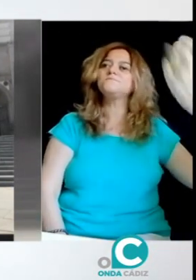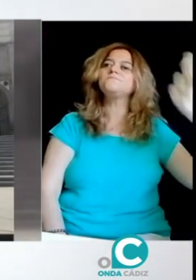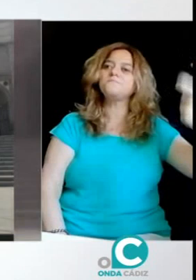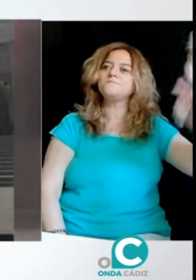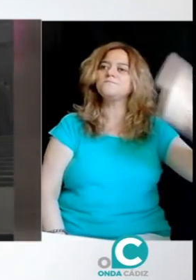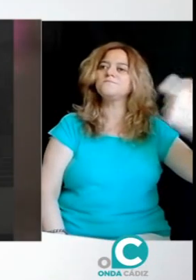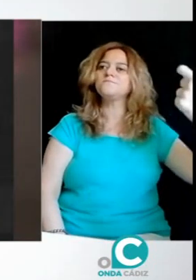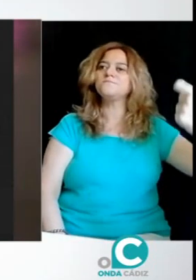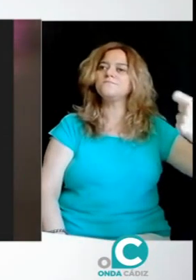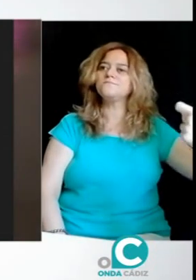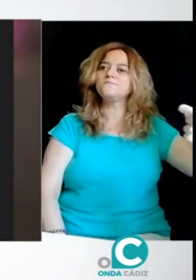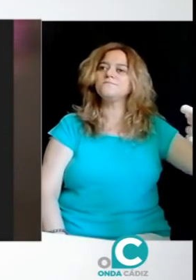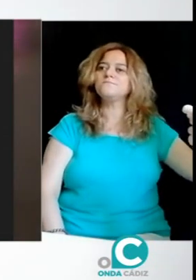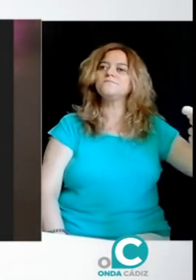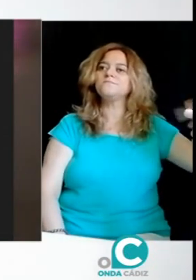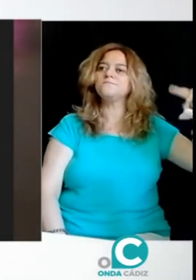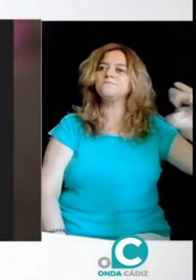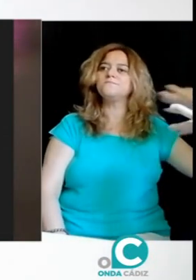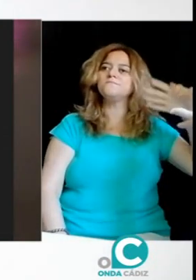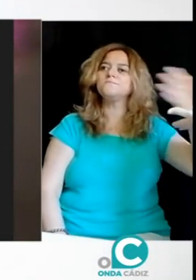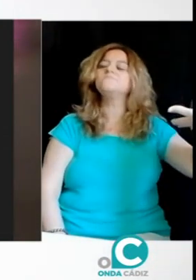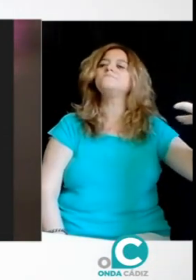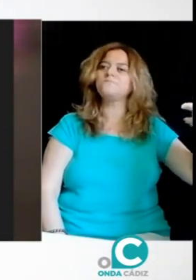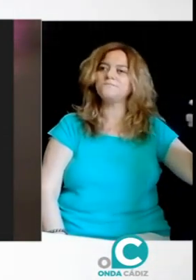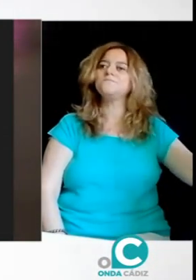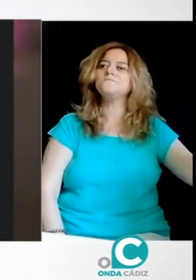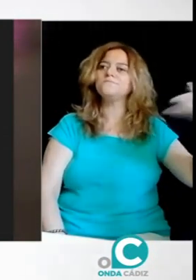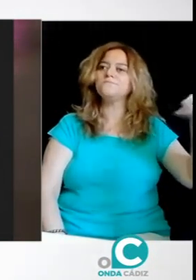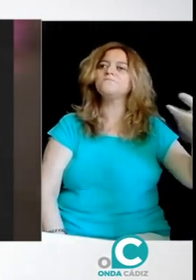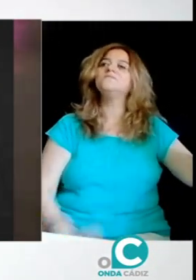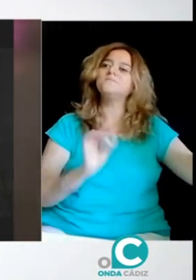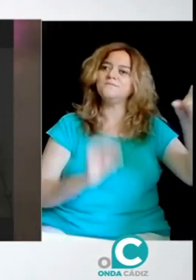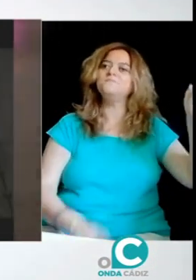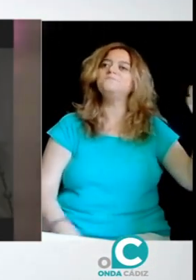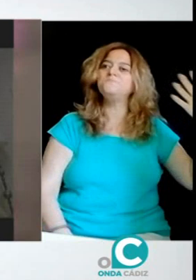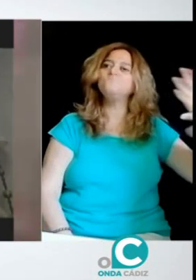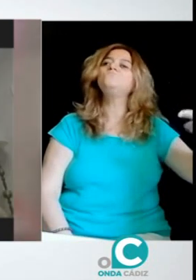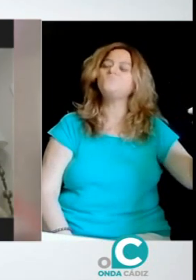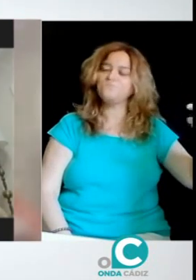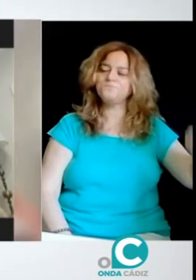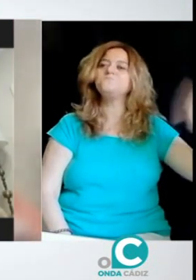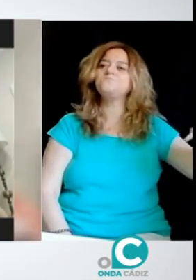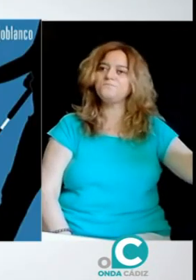respuesta a todas las necesidades más específicas, más inmediatas de este colectivo, ¿no?